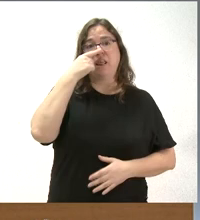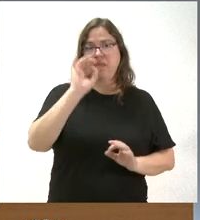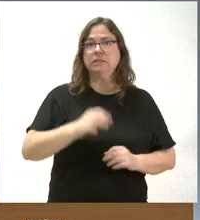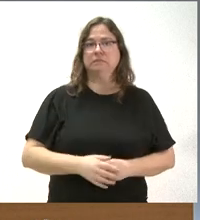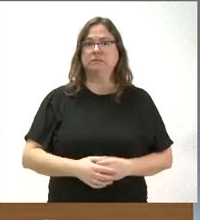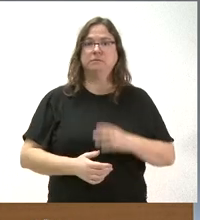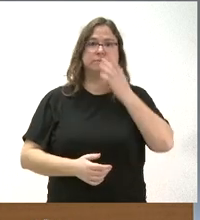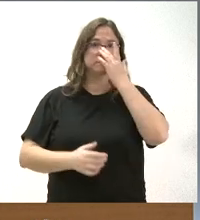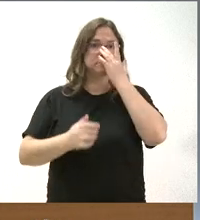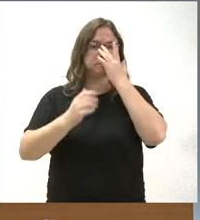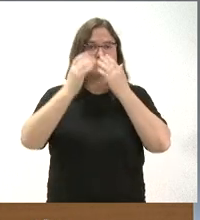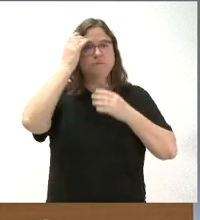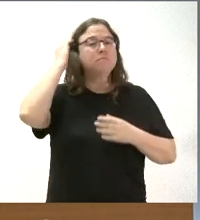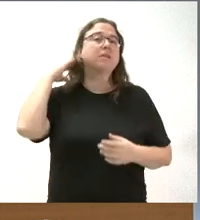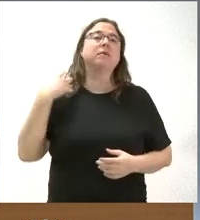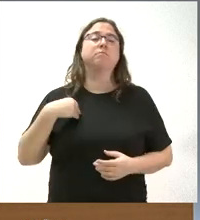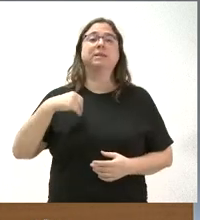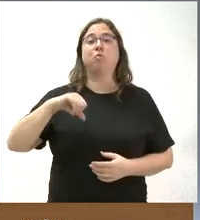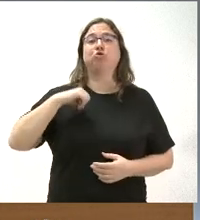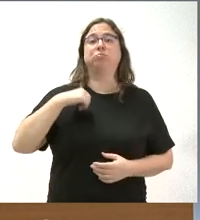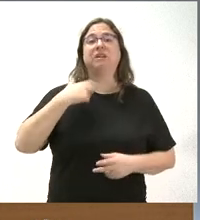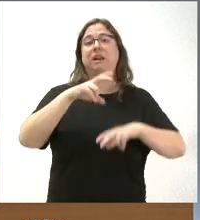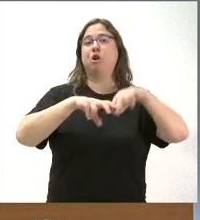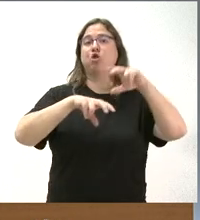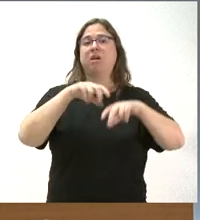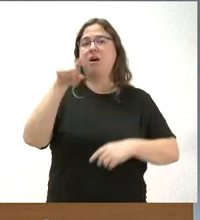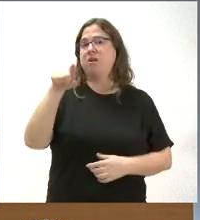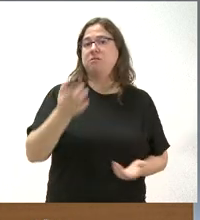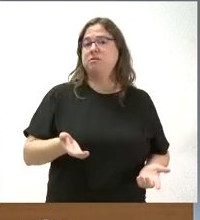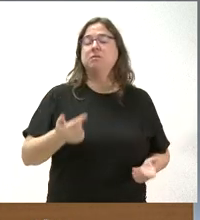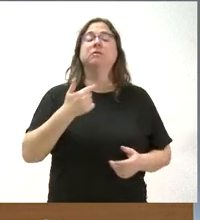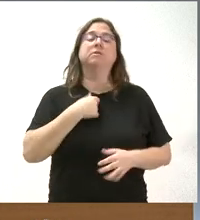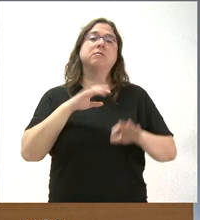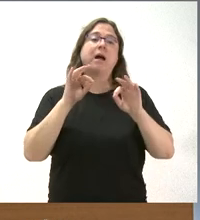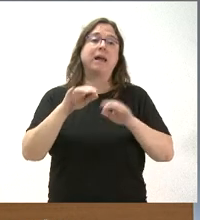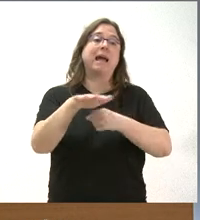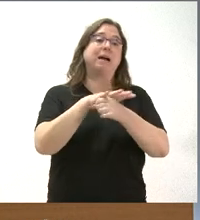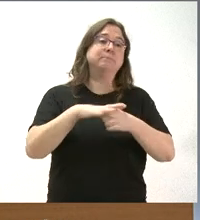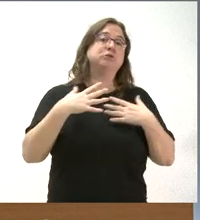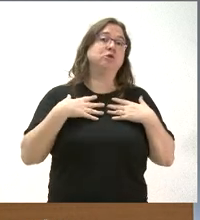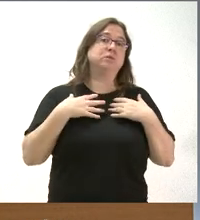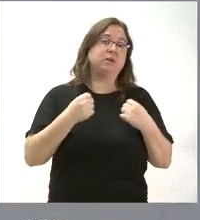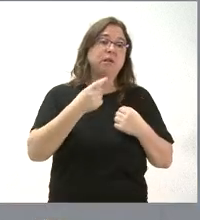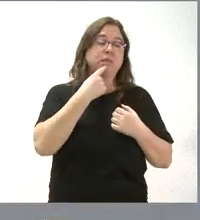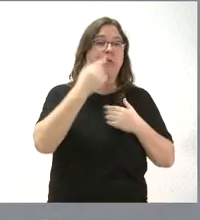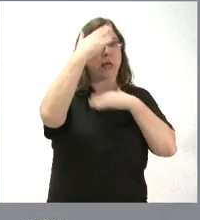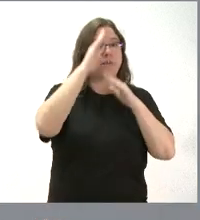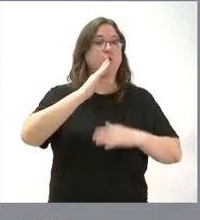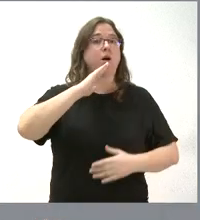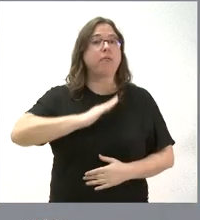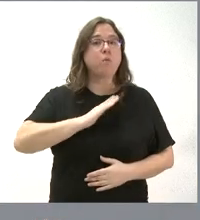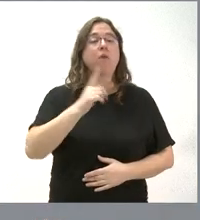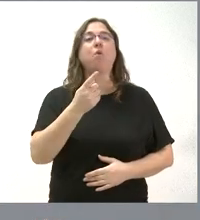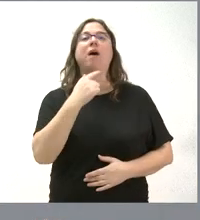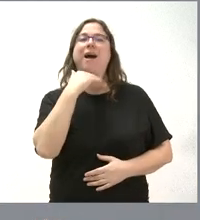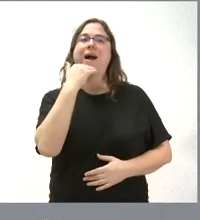que es justo ese hospital Río Ortega y tendrá que ser el ámbito sanitario quien diga si esa atención es la adecuada o si se requiere algún otro tipo